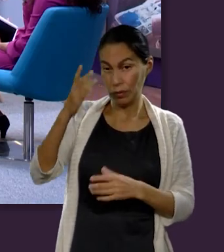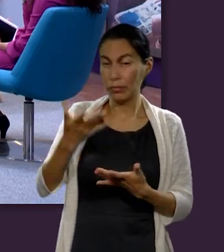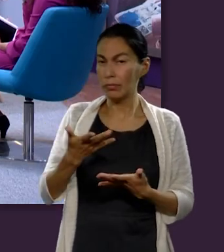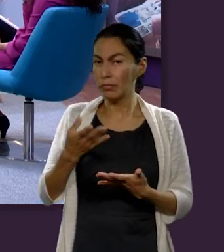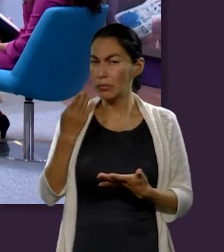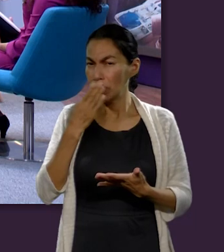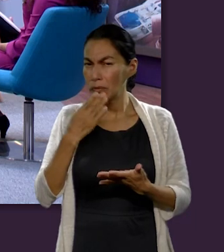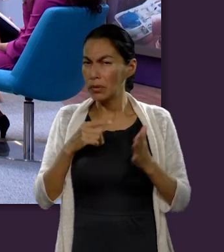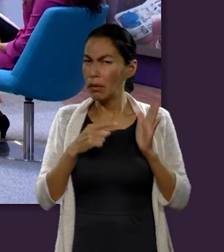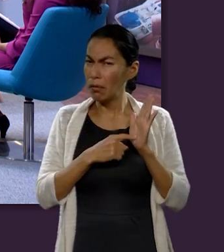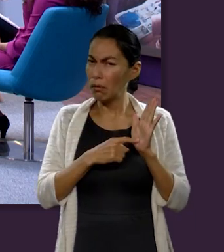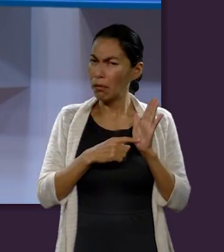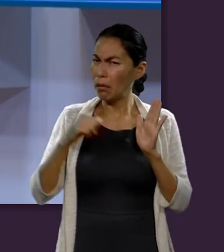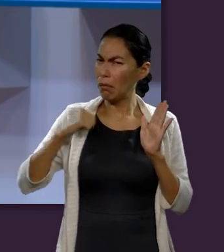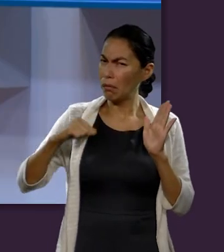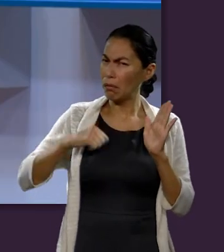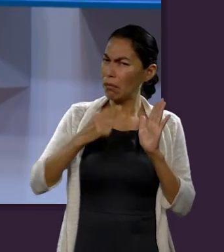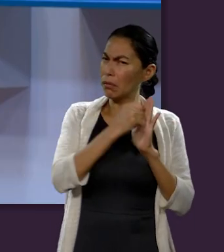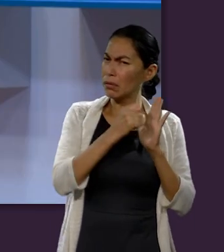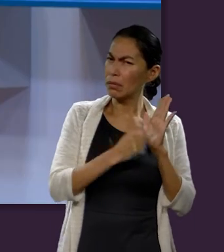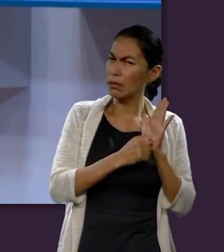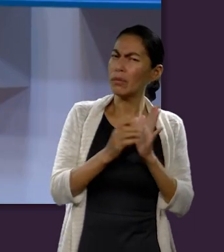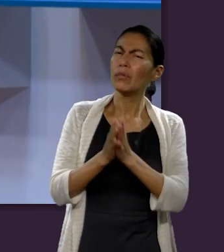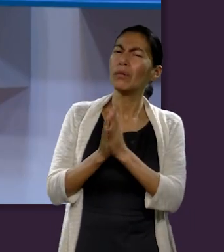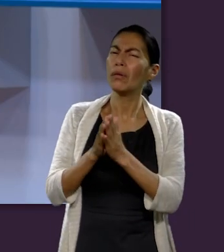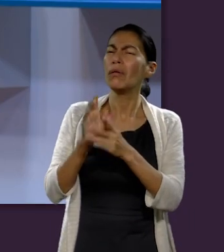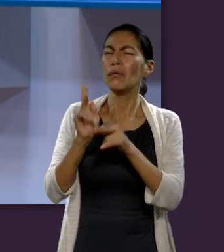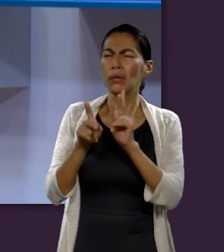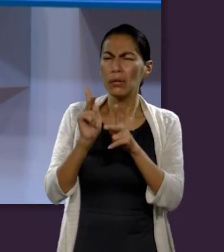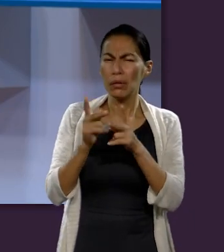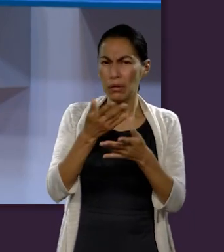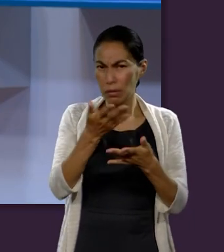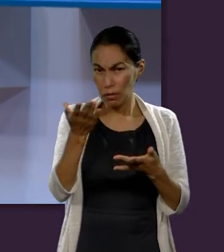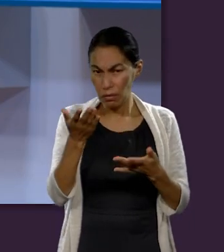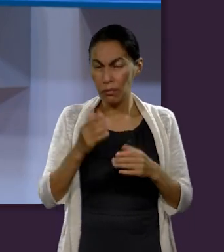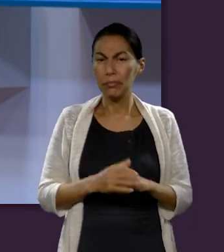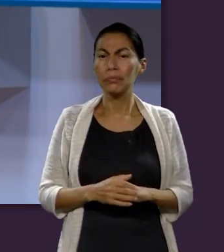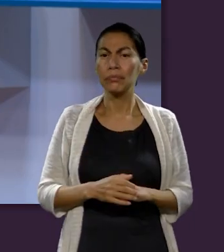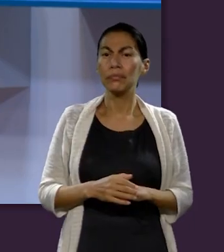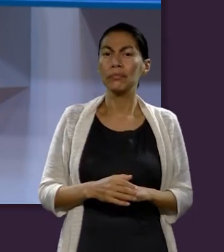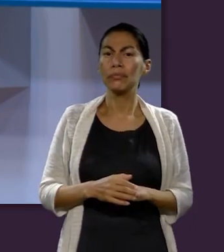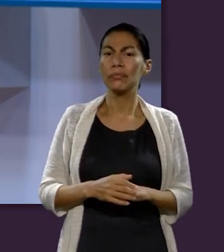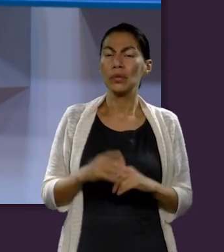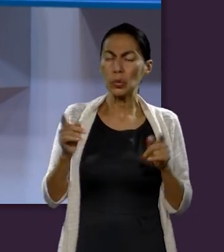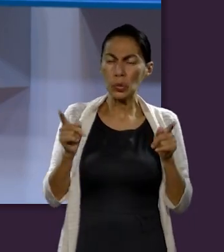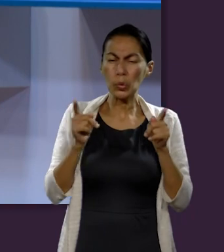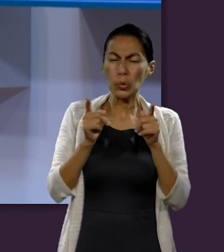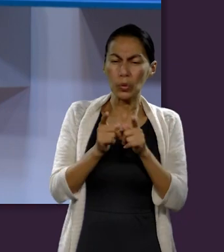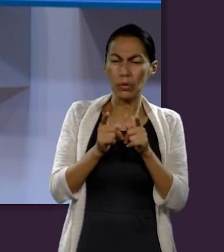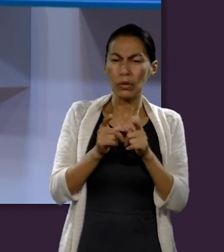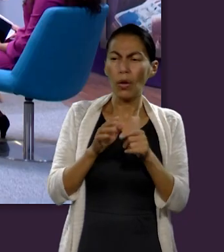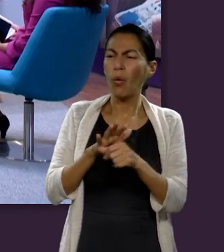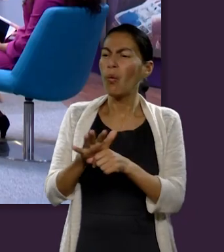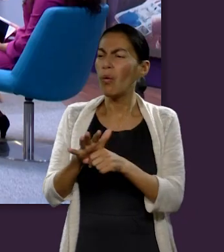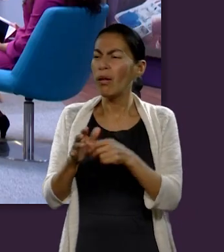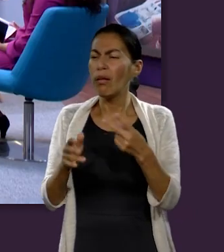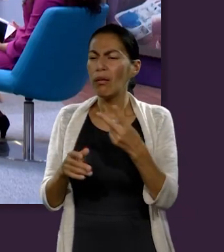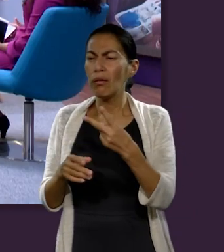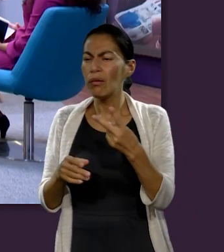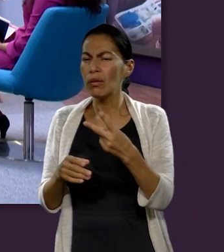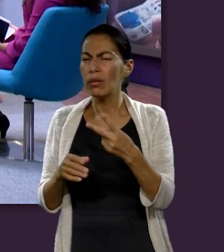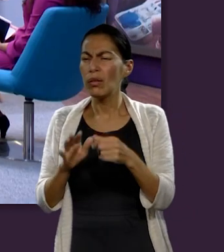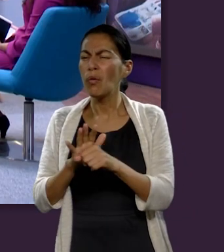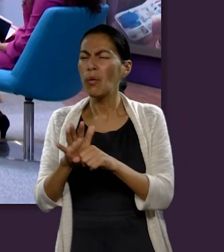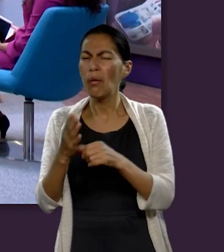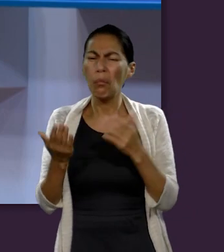Chiprián. Allí hay dos casos interesantes de resurrección. Por favor, cuéntale a los amigos en forma resumida cuáles son esos